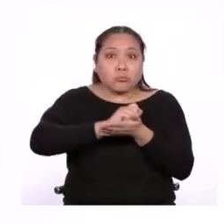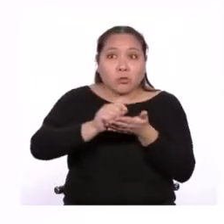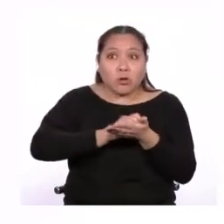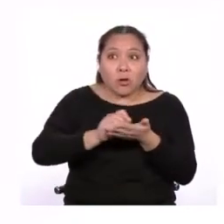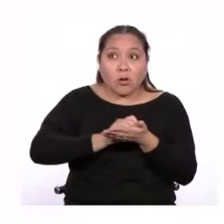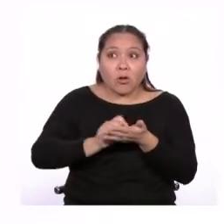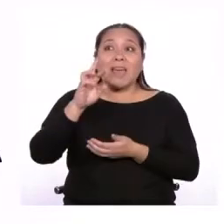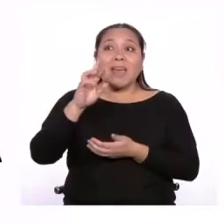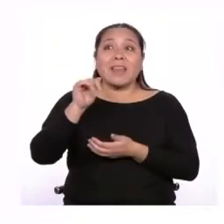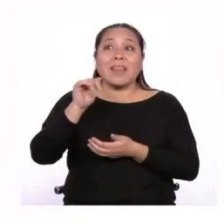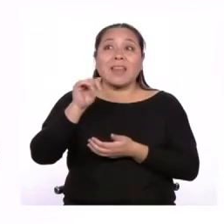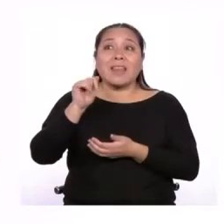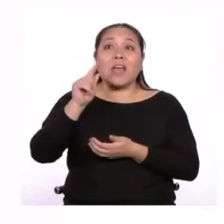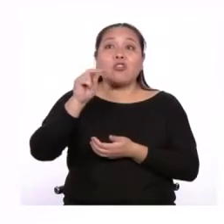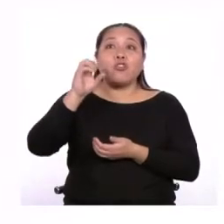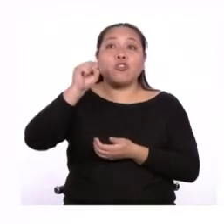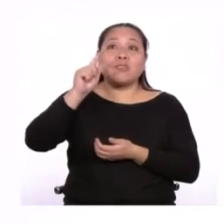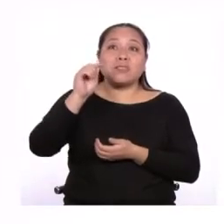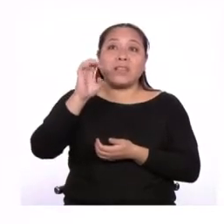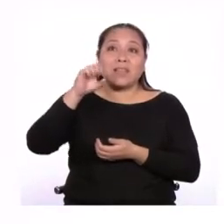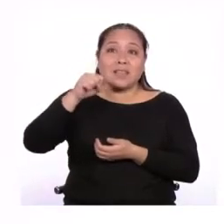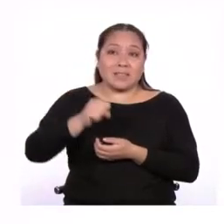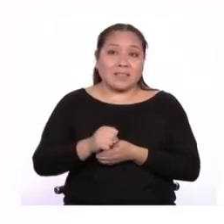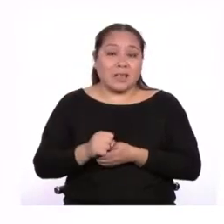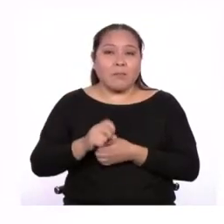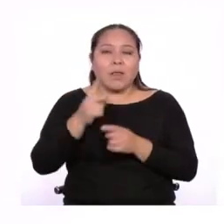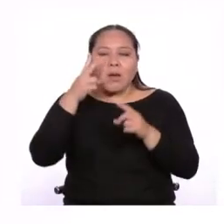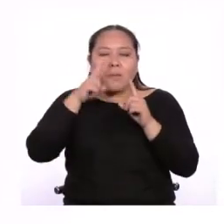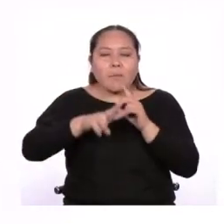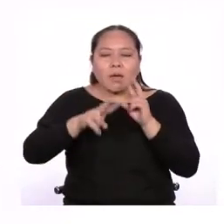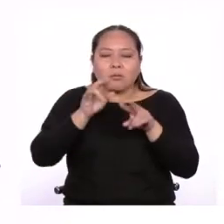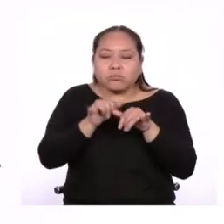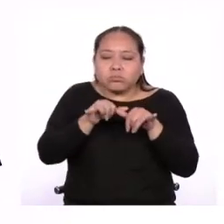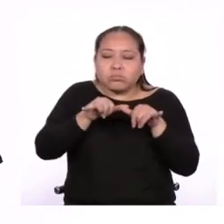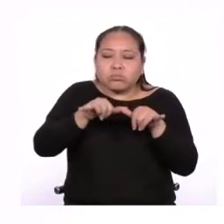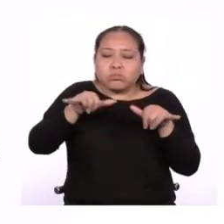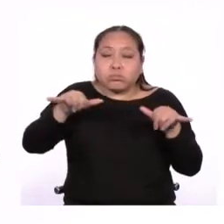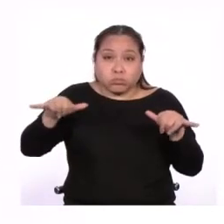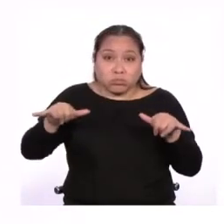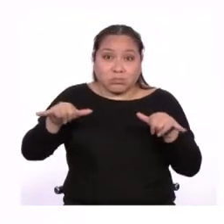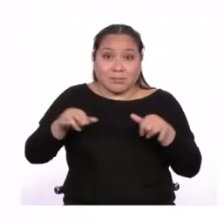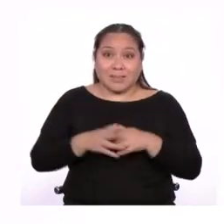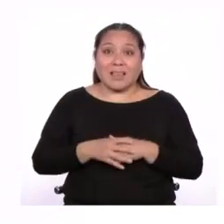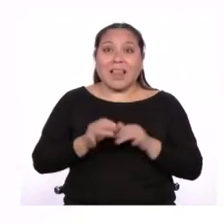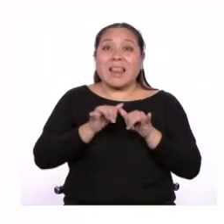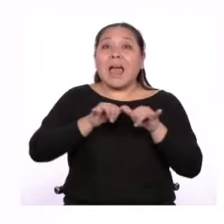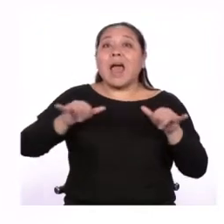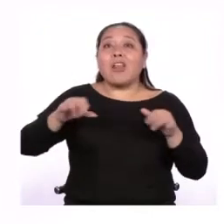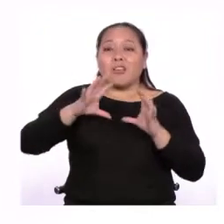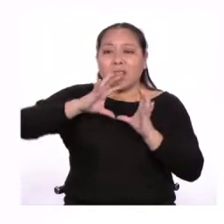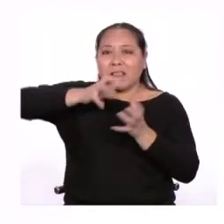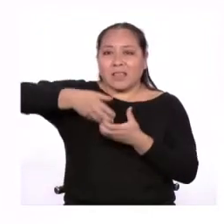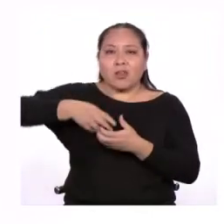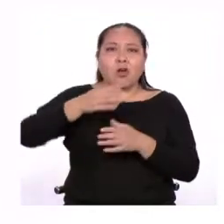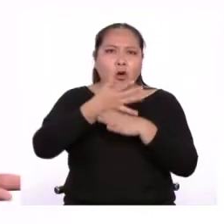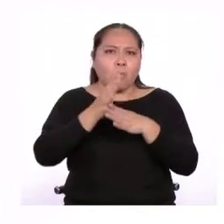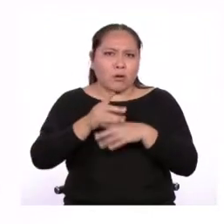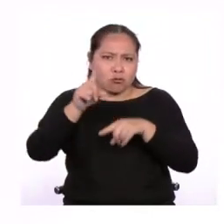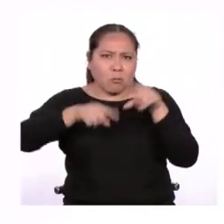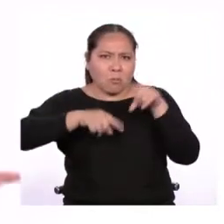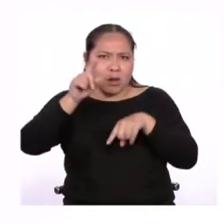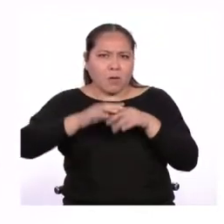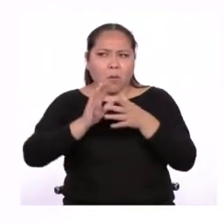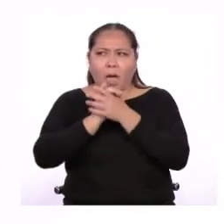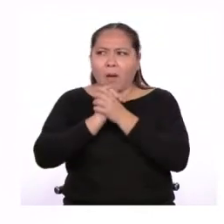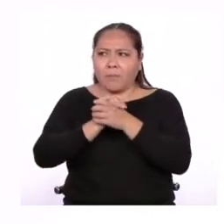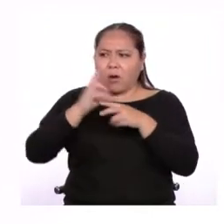Eratóstenes para calcular la longitud de la Tierra. Recuerden que pueden compartir todo lo aprendido con tus primas, amigos,